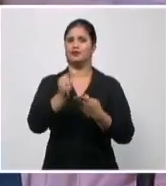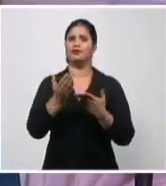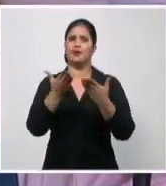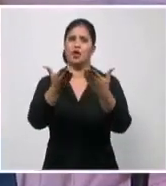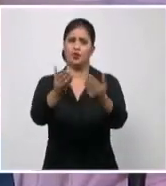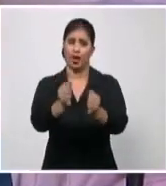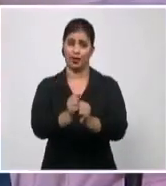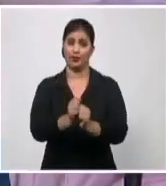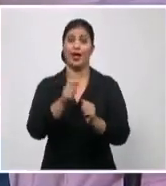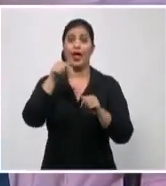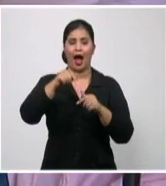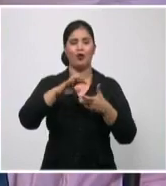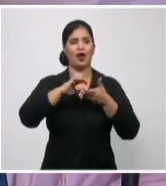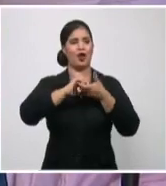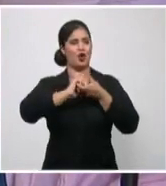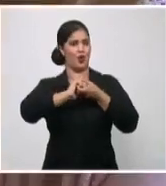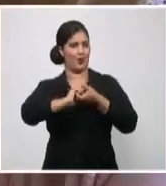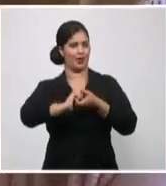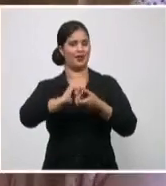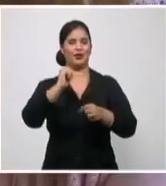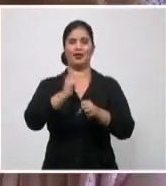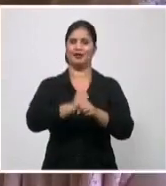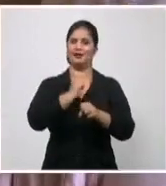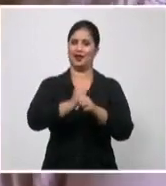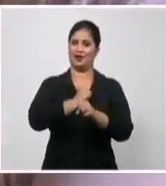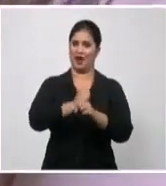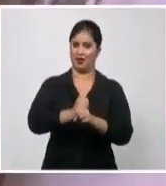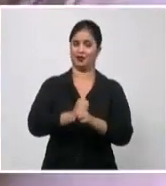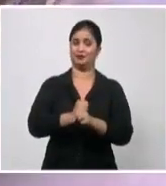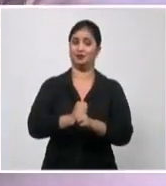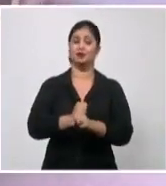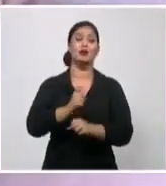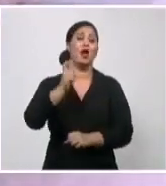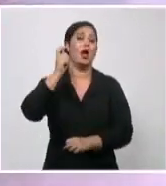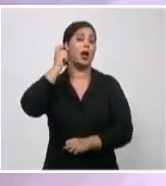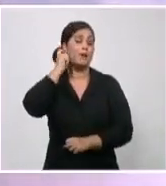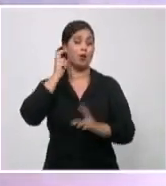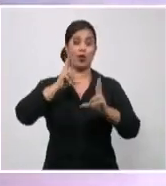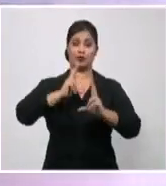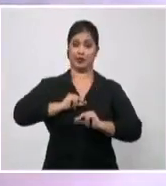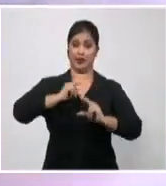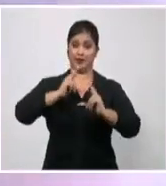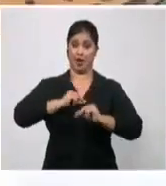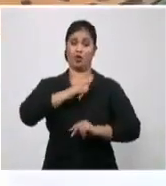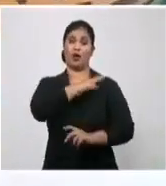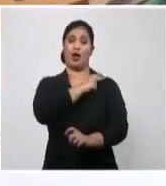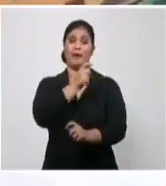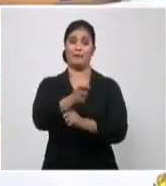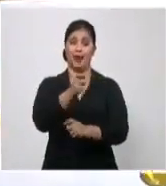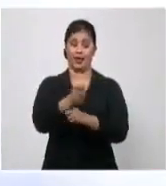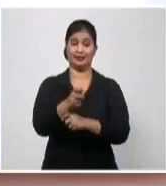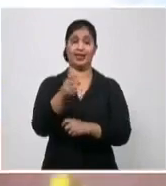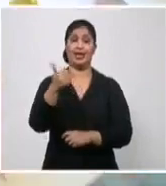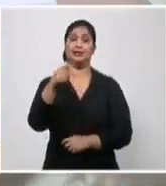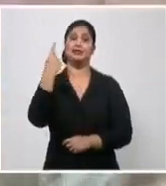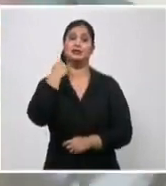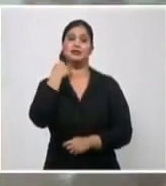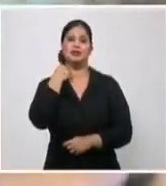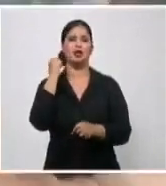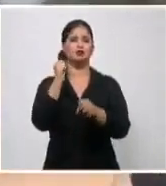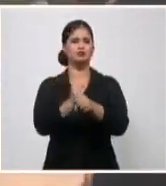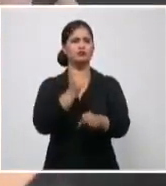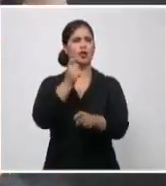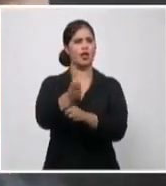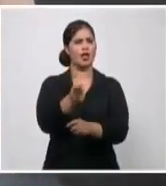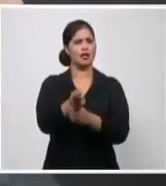ahora son los compañeros de trabajo. La psicopedagoga Marilín durante diez años fue la maestra de Eli y hoy